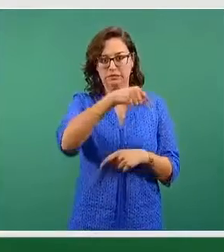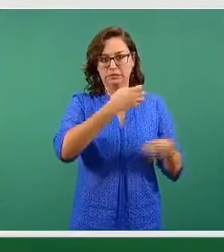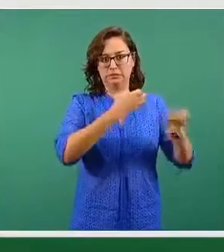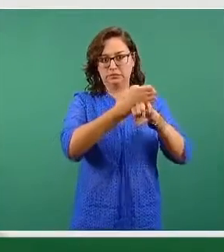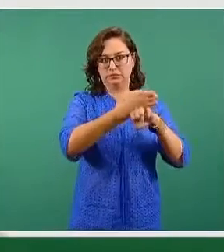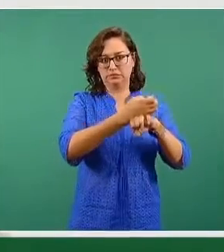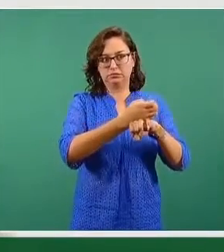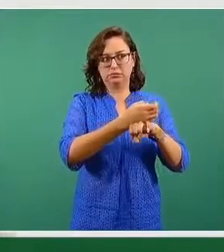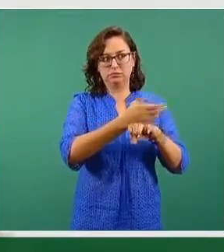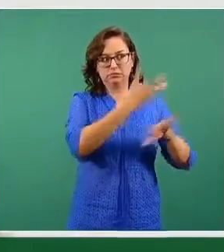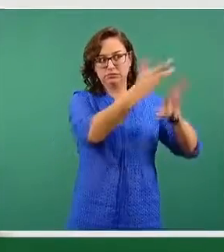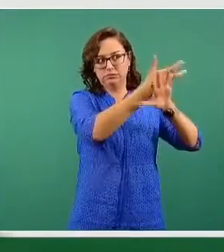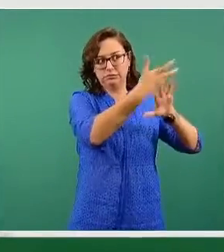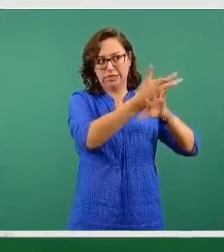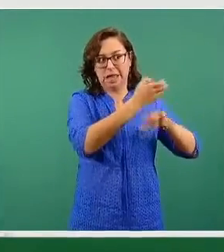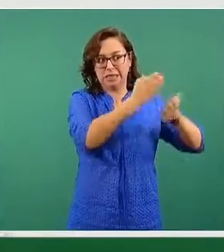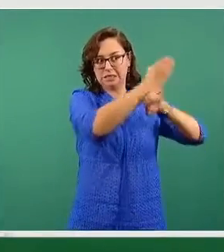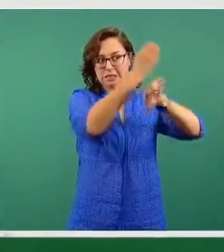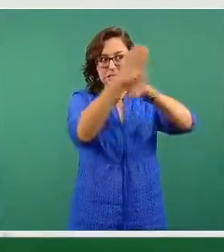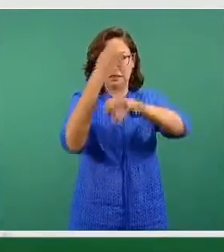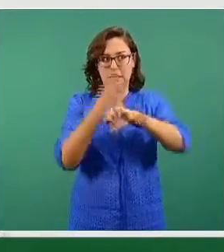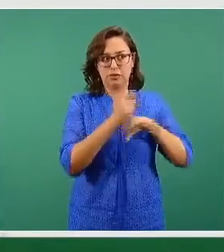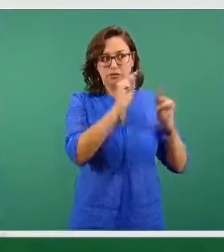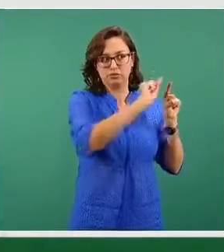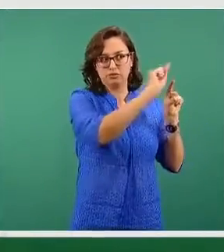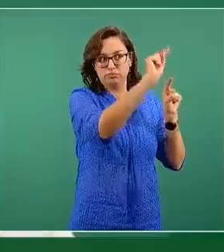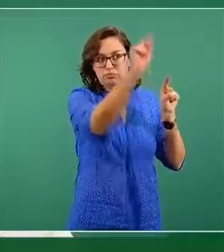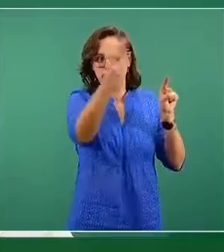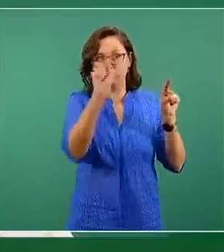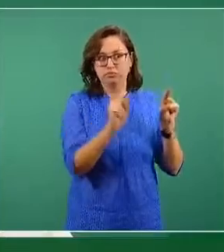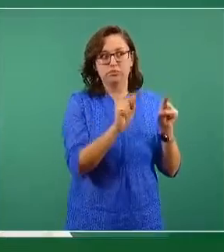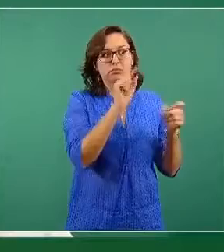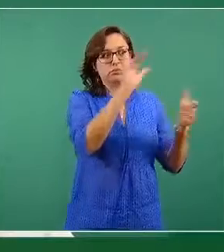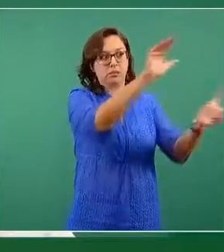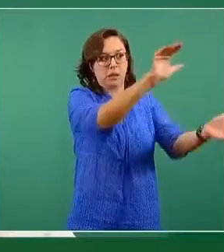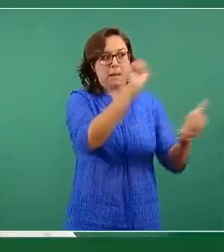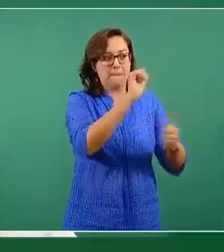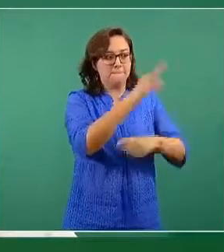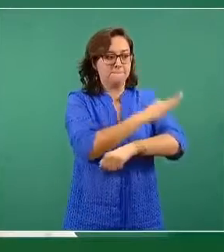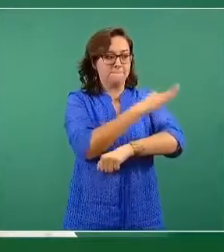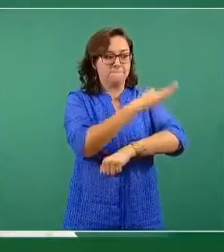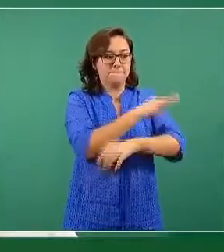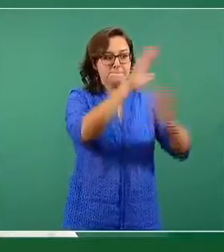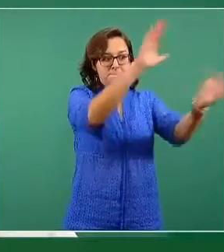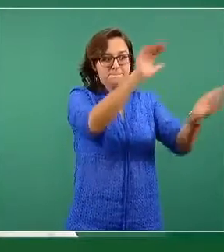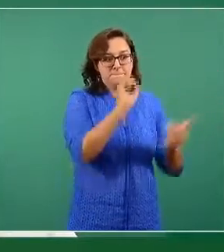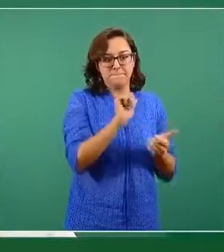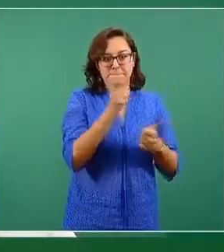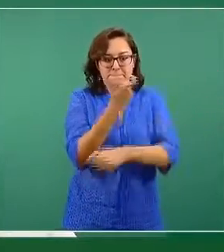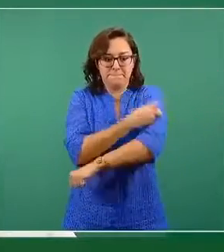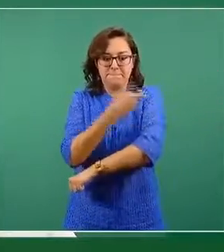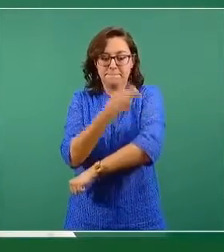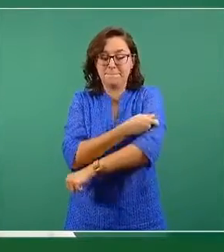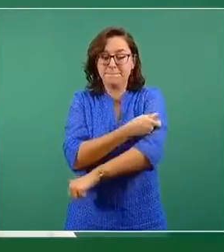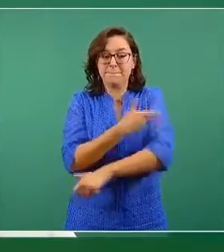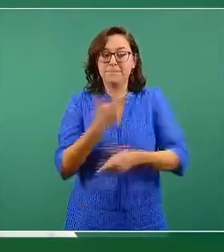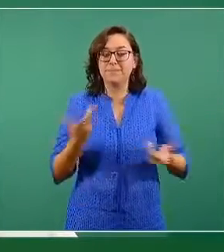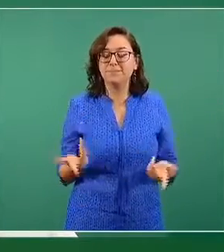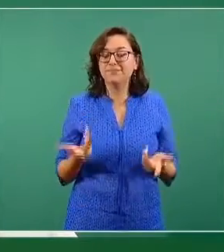vacunas. Por distintas razones, que incluyen los estándares de regulación sanitaria, no es